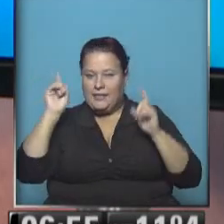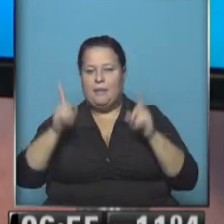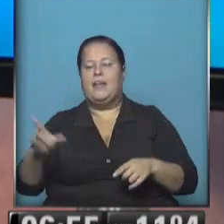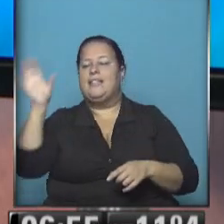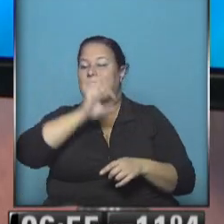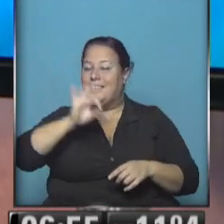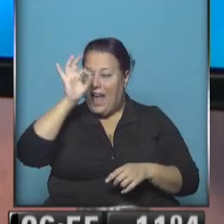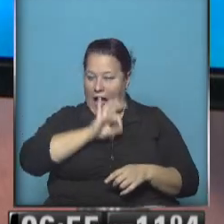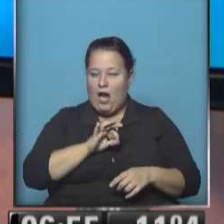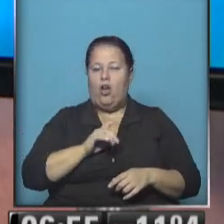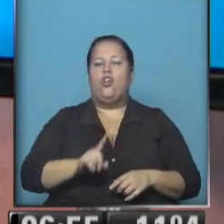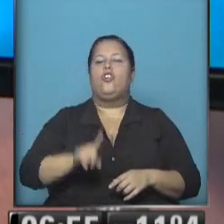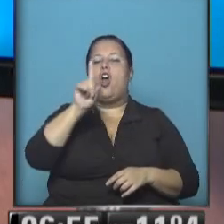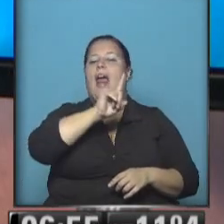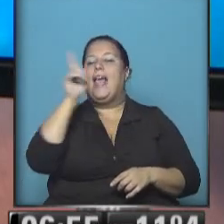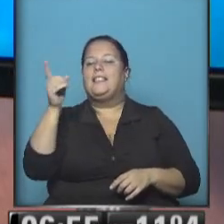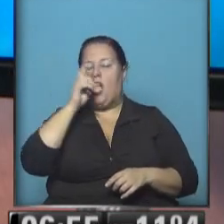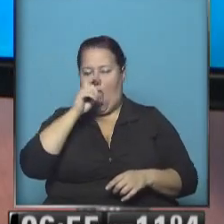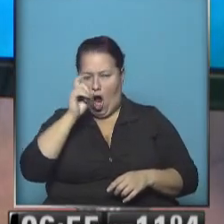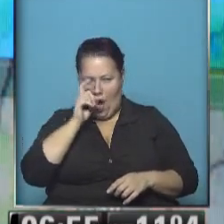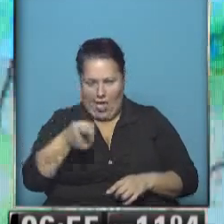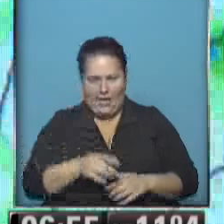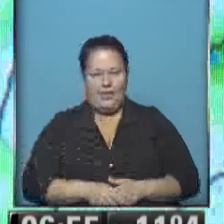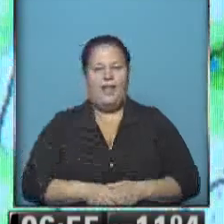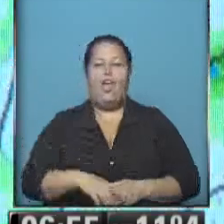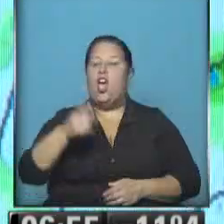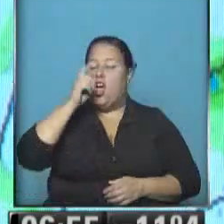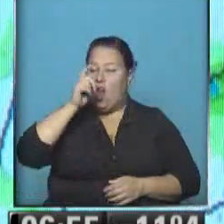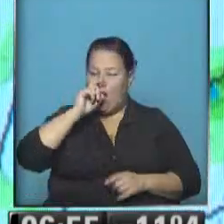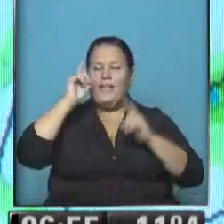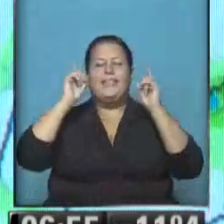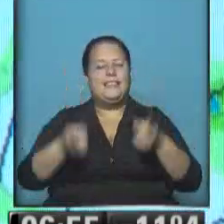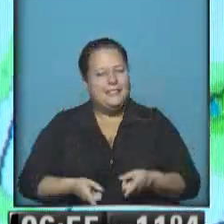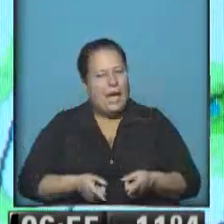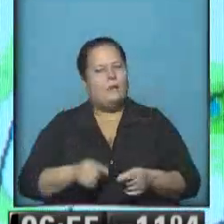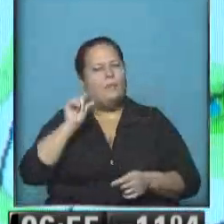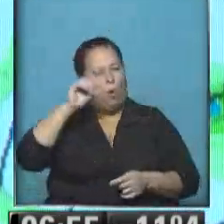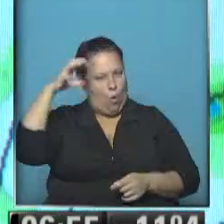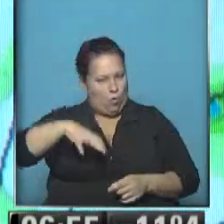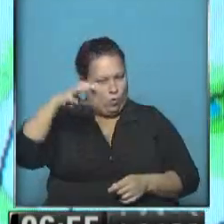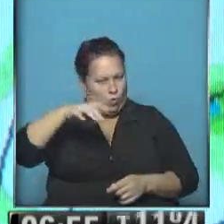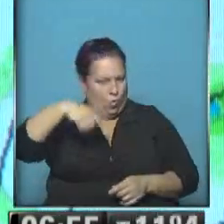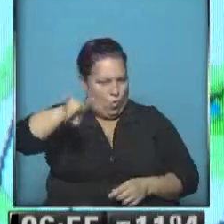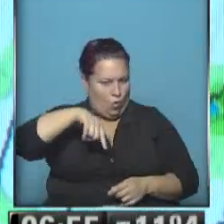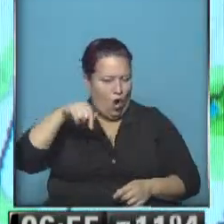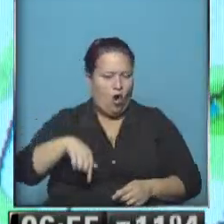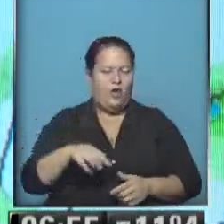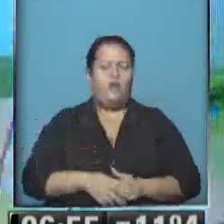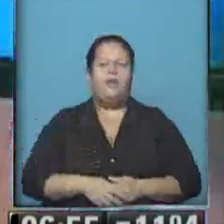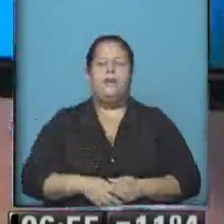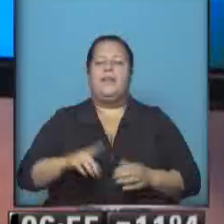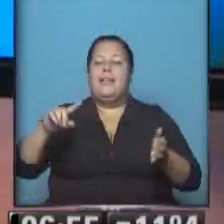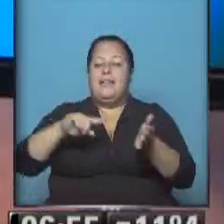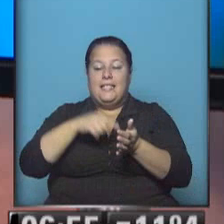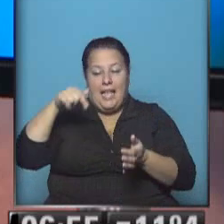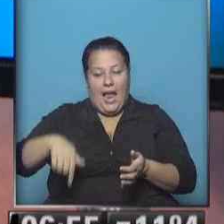Chaco, noreste de Corrientes, Correntinos, también hay un poco de lluvia para ustedes hoy. En la zona